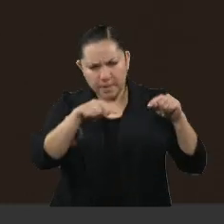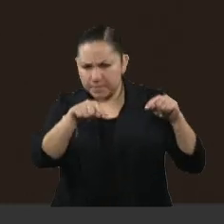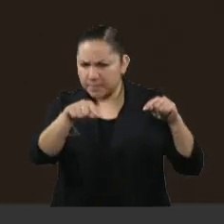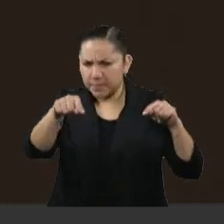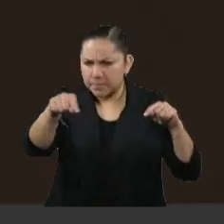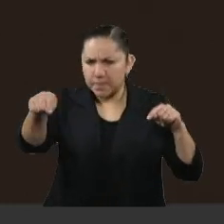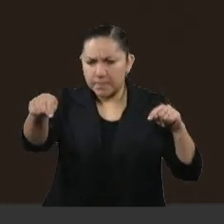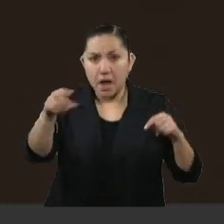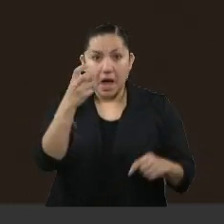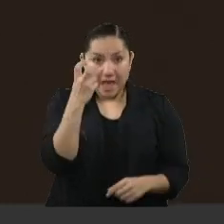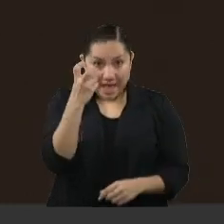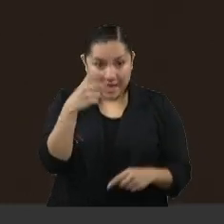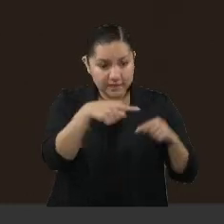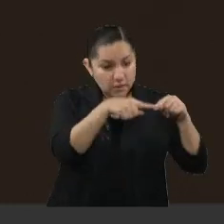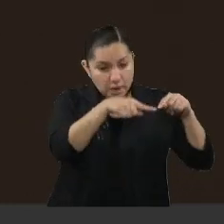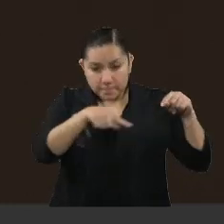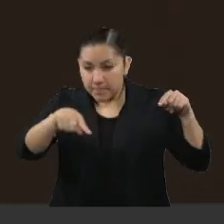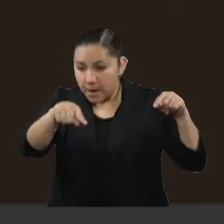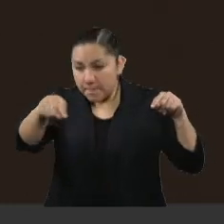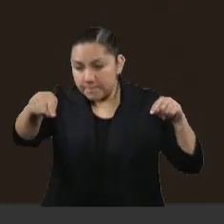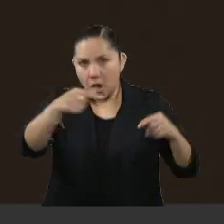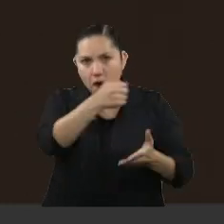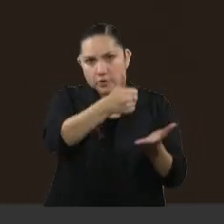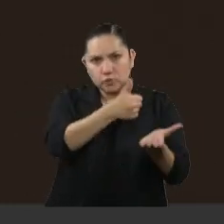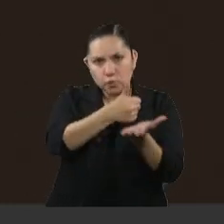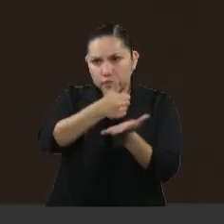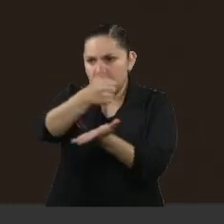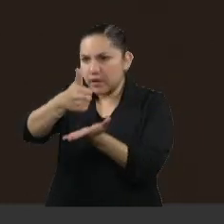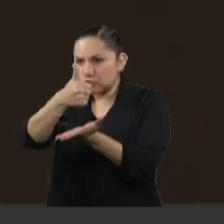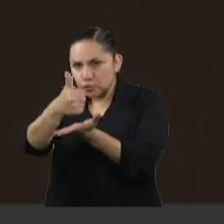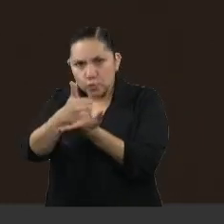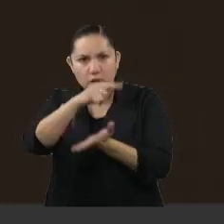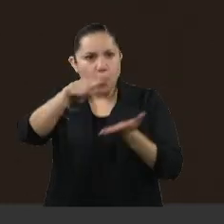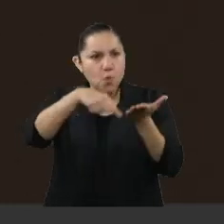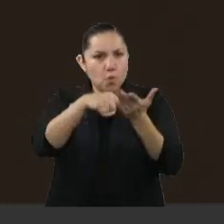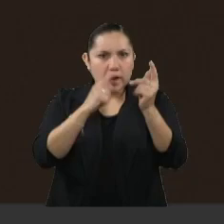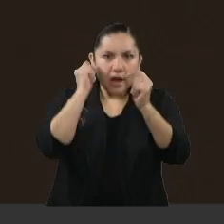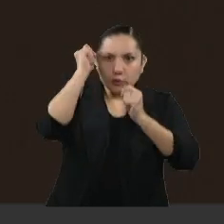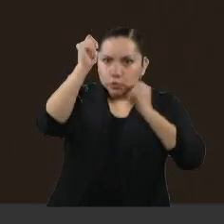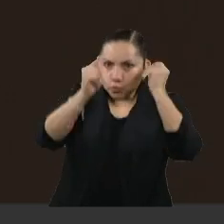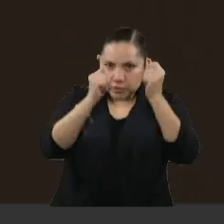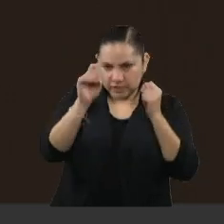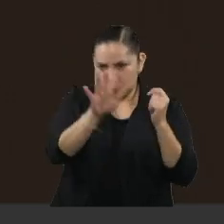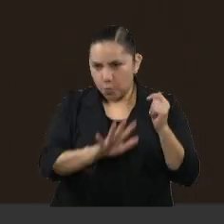interconexión entre las principales ciudades y sitios turísticos de la península de Yucatán.